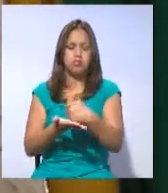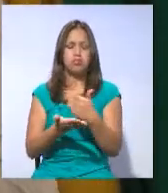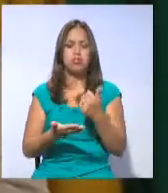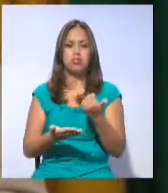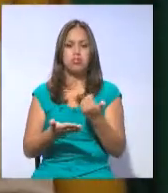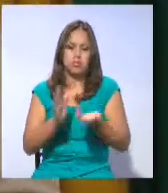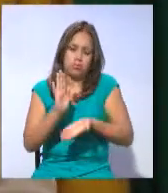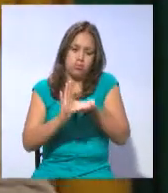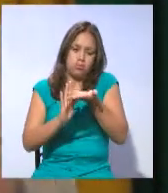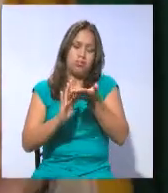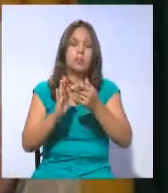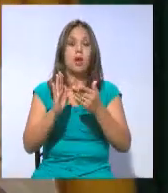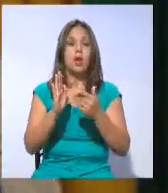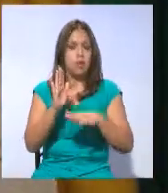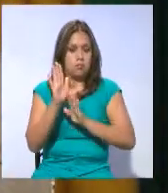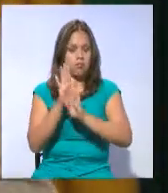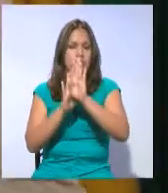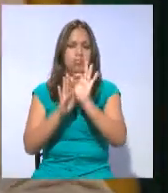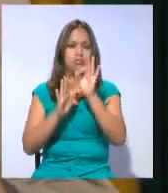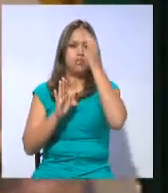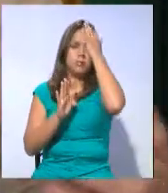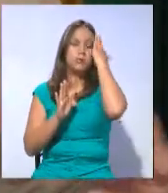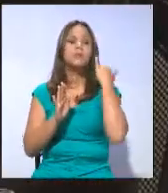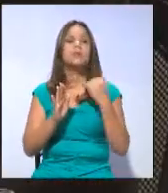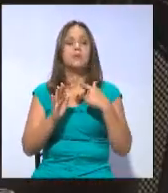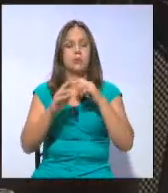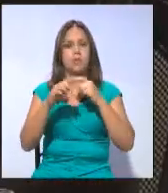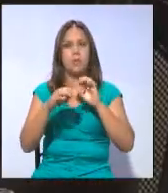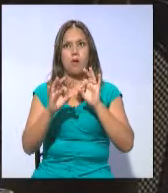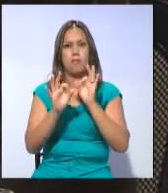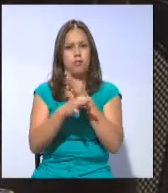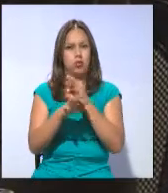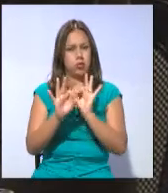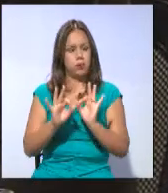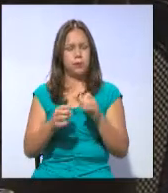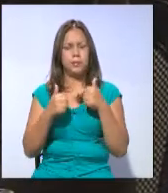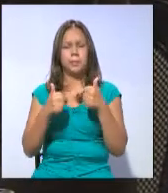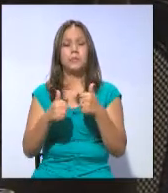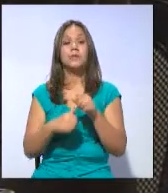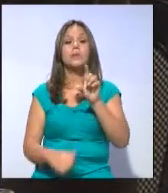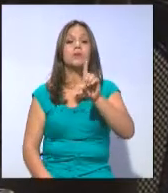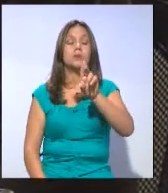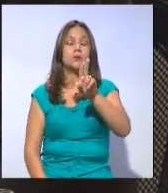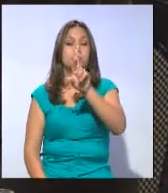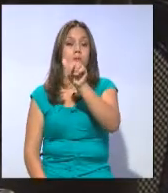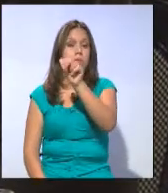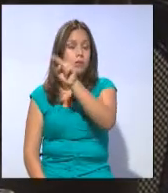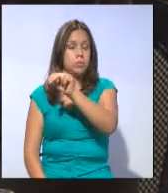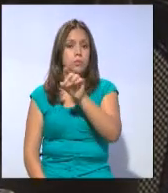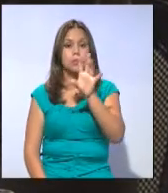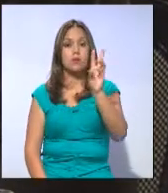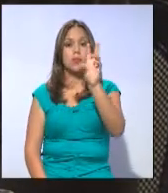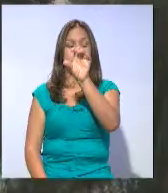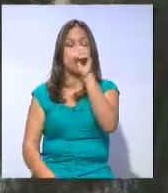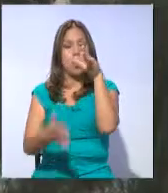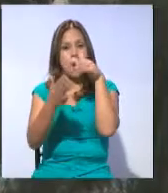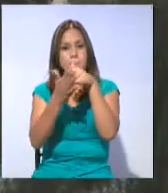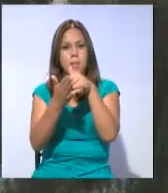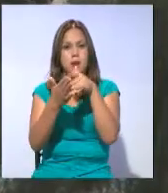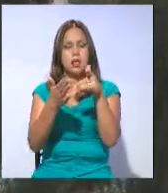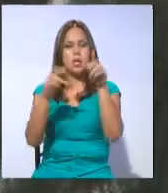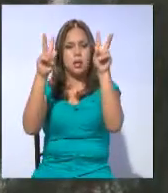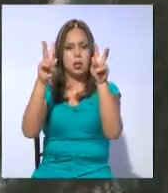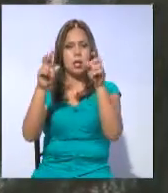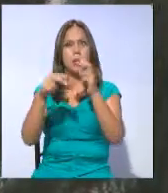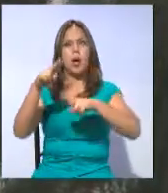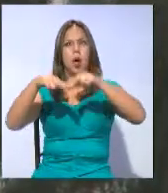económicamente, estoy adquiriendo un patrimonio que va a funcionar. En tanto, Silveiro Durán detalló que aproximadamente 60 mil empleos en el sector de la